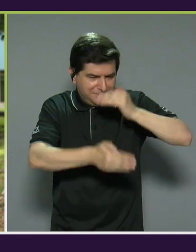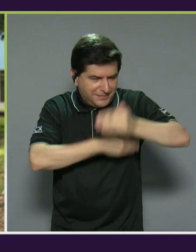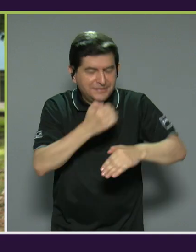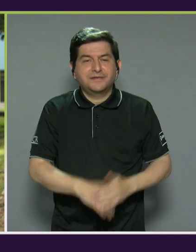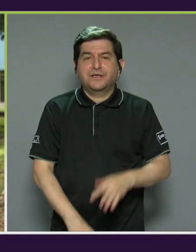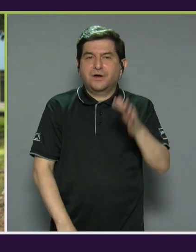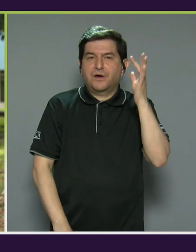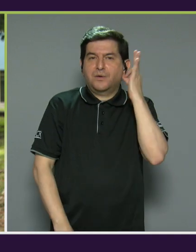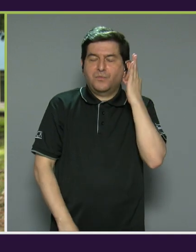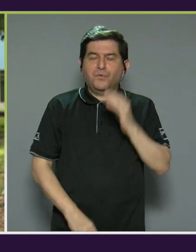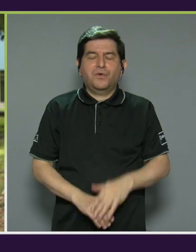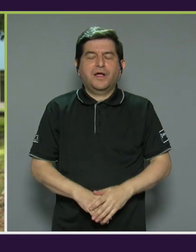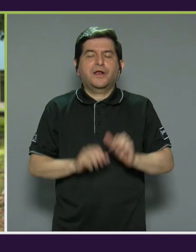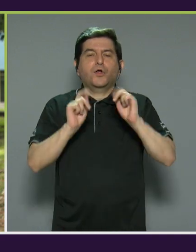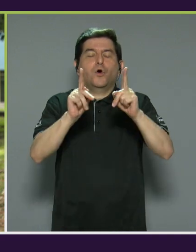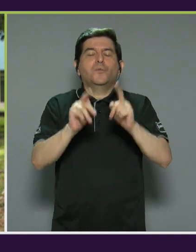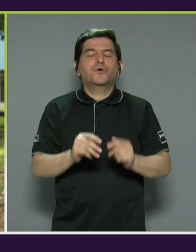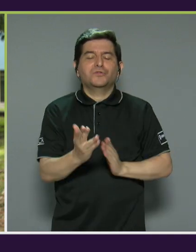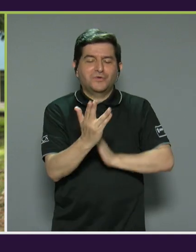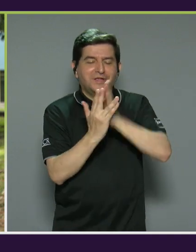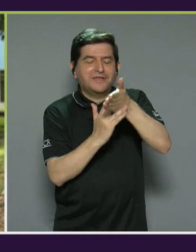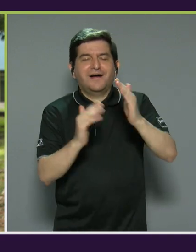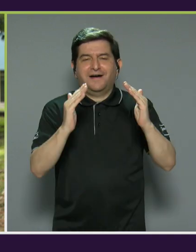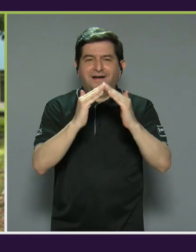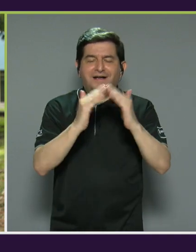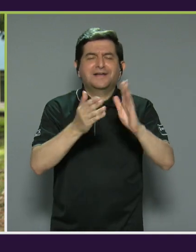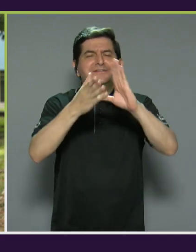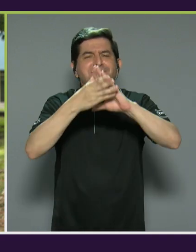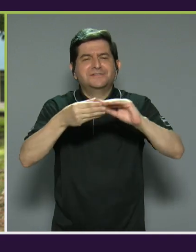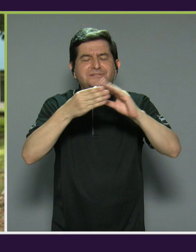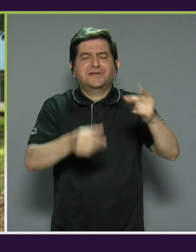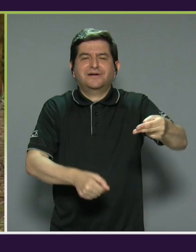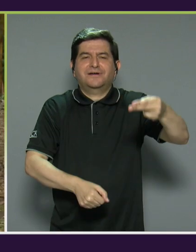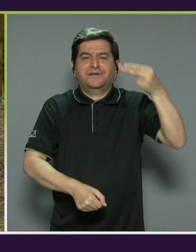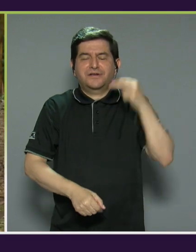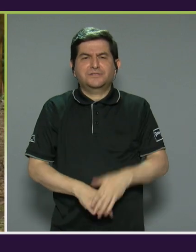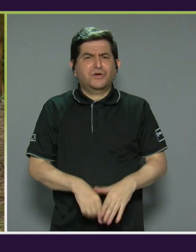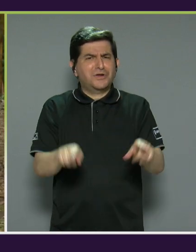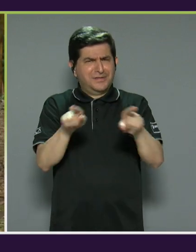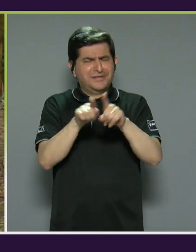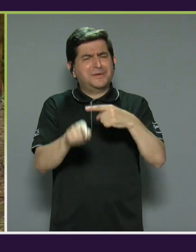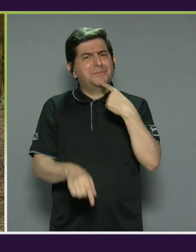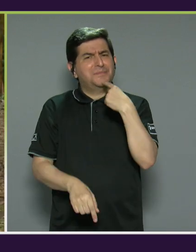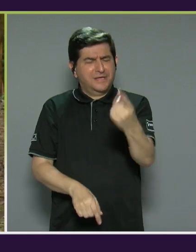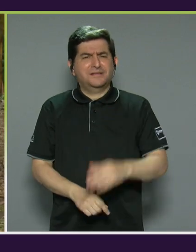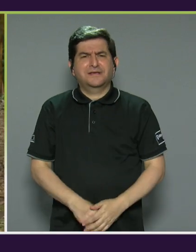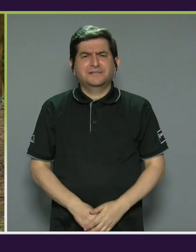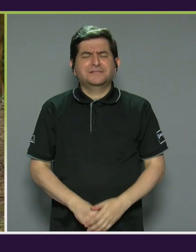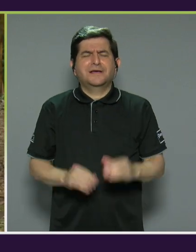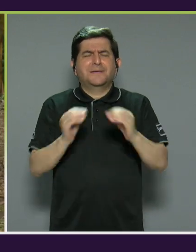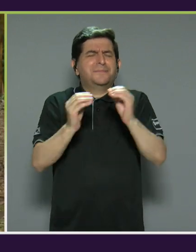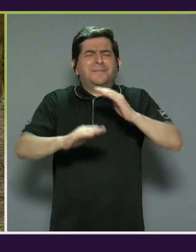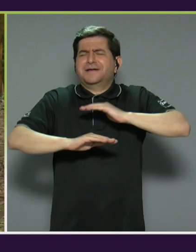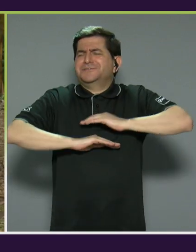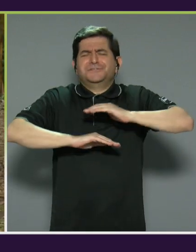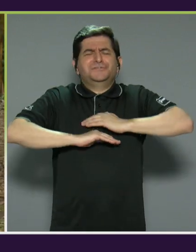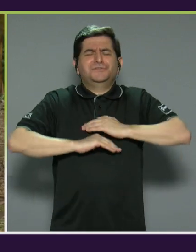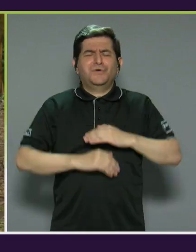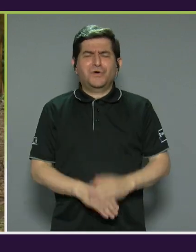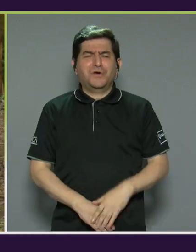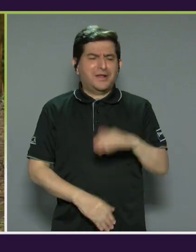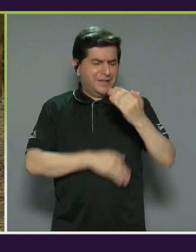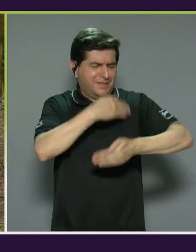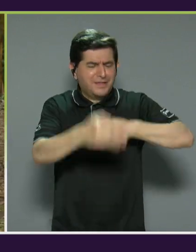las mujeres que nos abrieron las puertas de sus casas y nos relataron sus historias, también nos dicen que es lo más gratificante de ejercer la